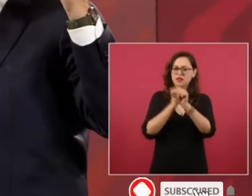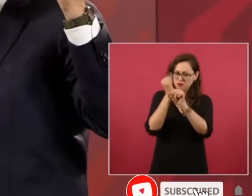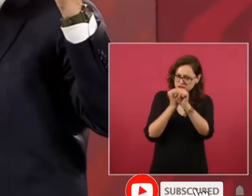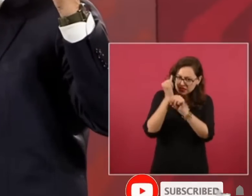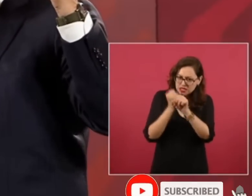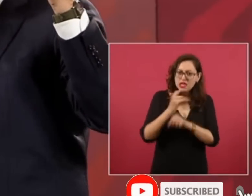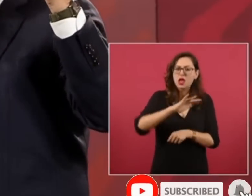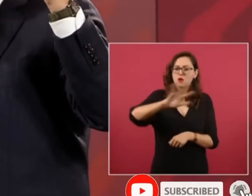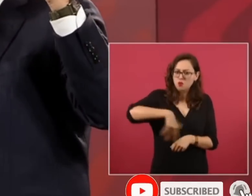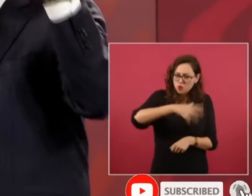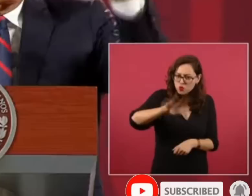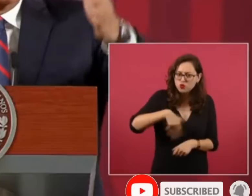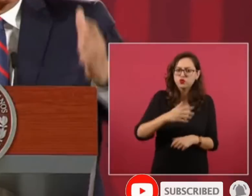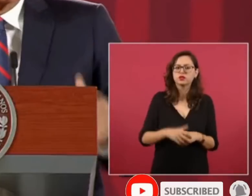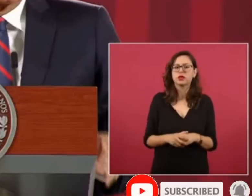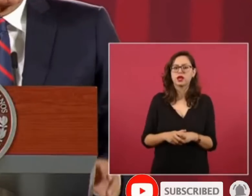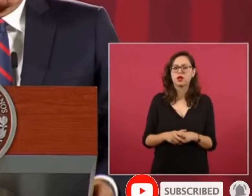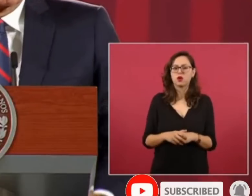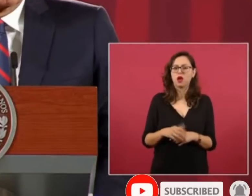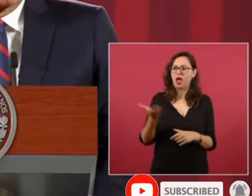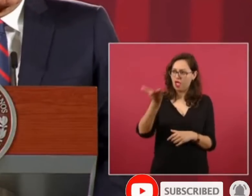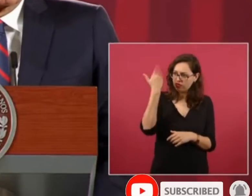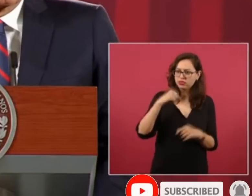de Ciudad Juárez,